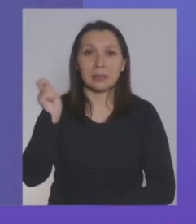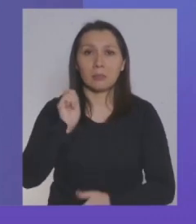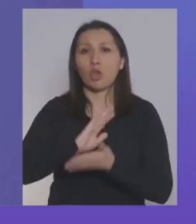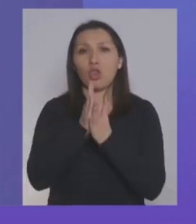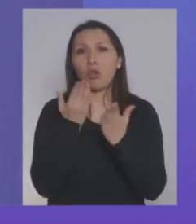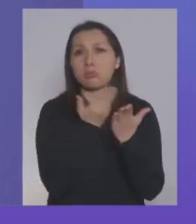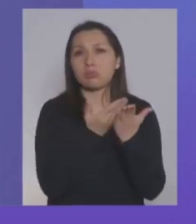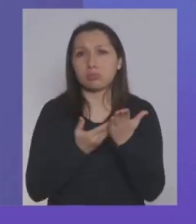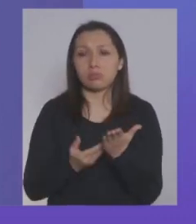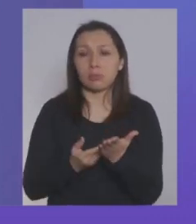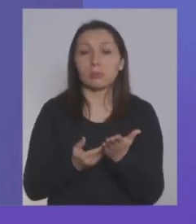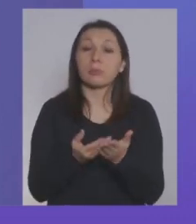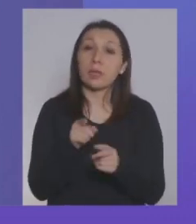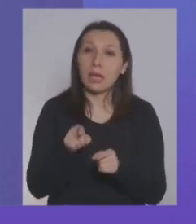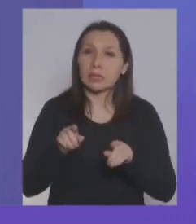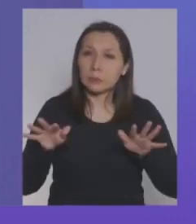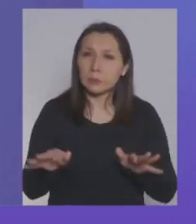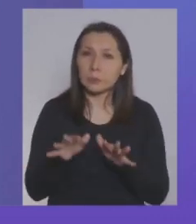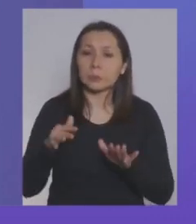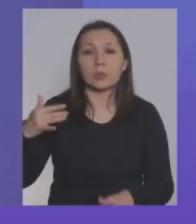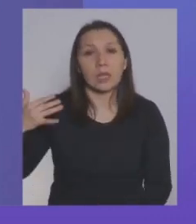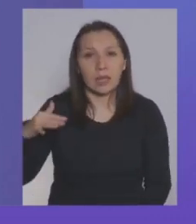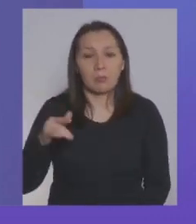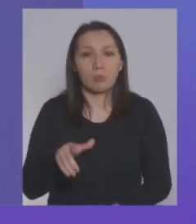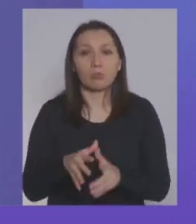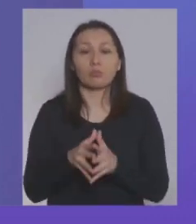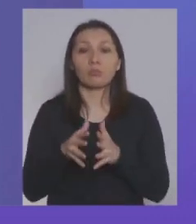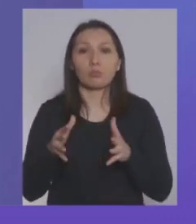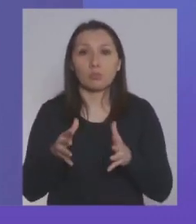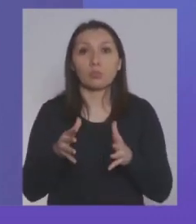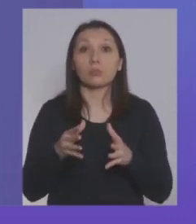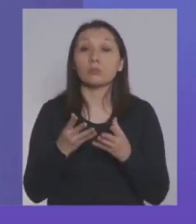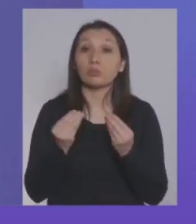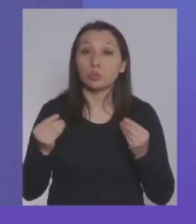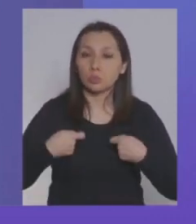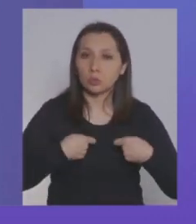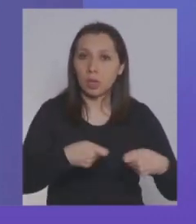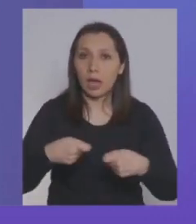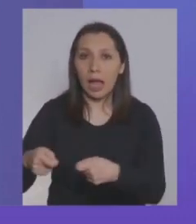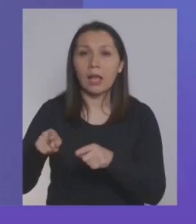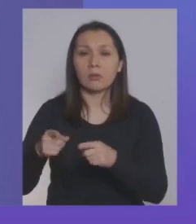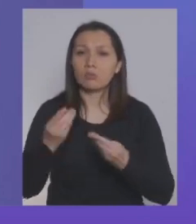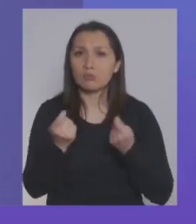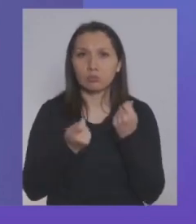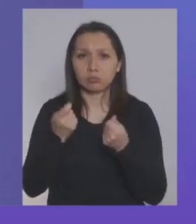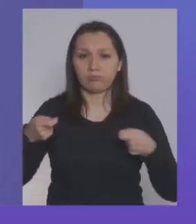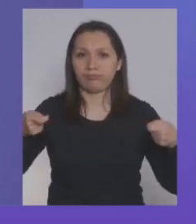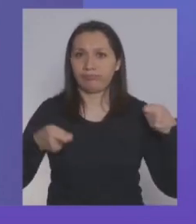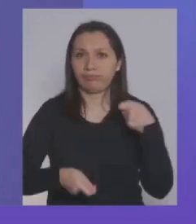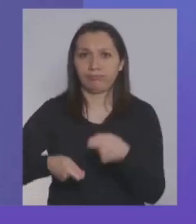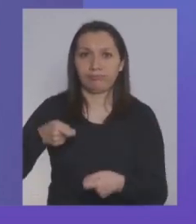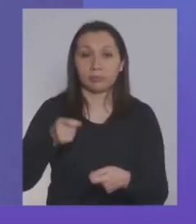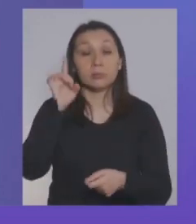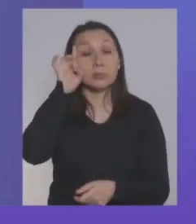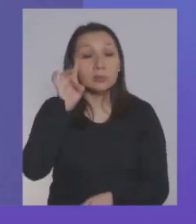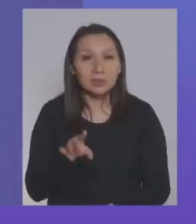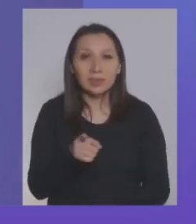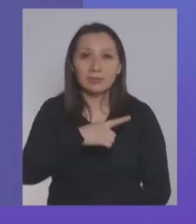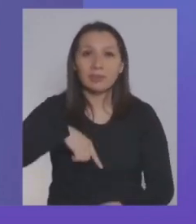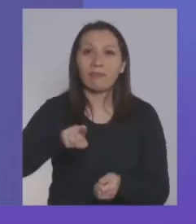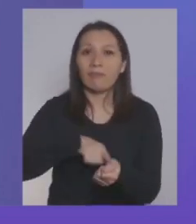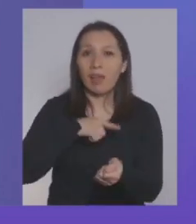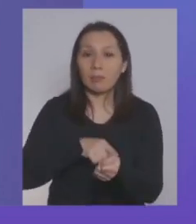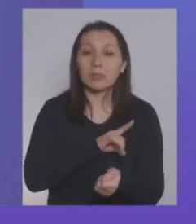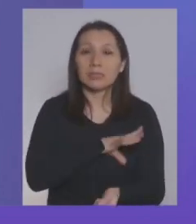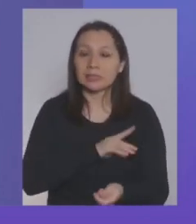las apelaciones. Este es un esfuerzo muy importante y roga mucho gasto, mucha inversión, porque sabemos que las familias de